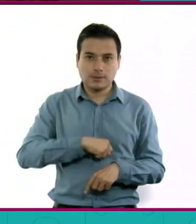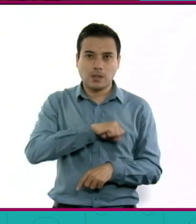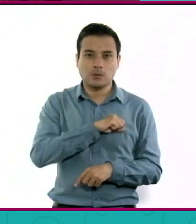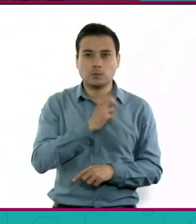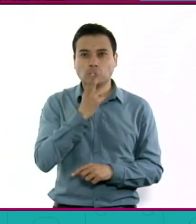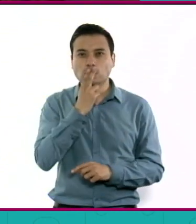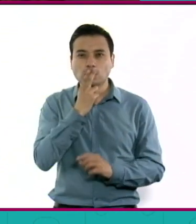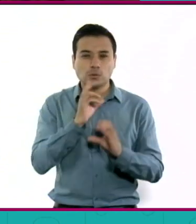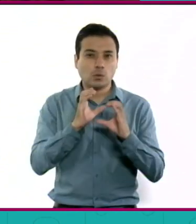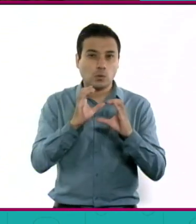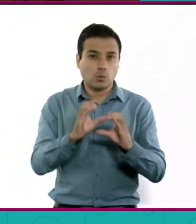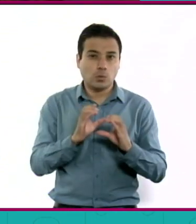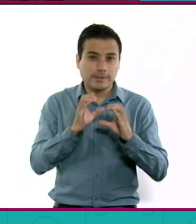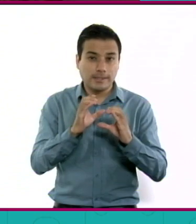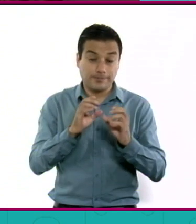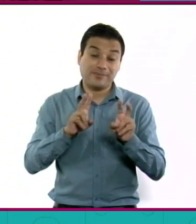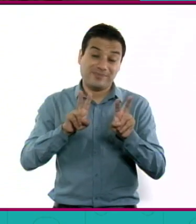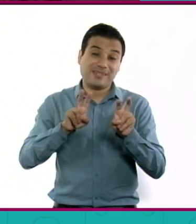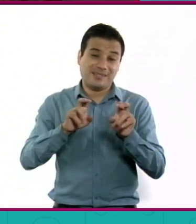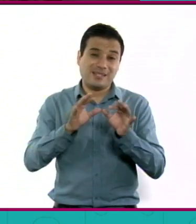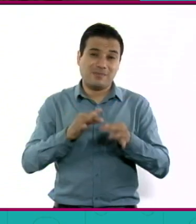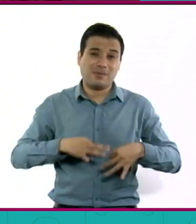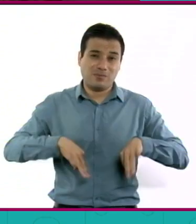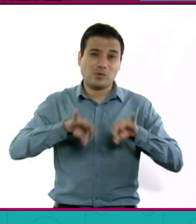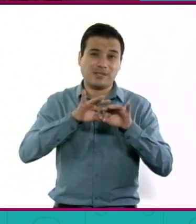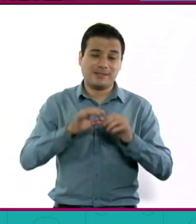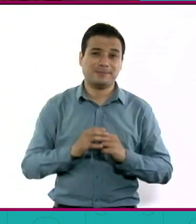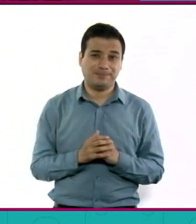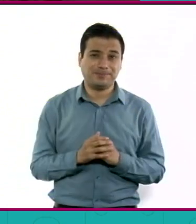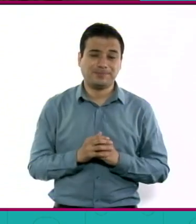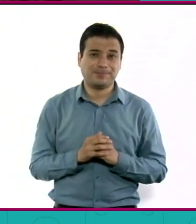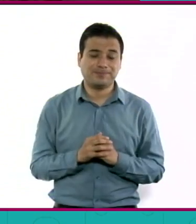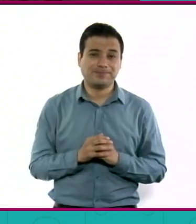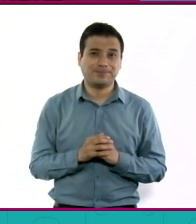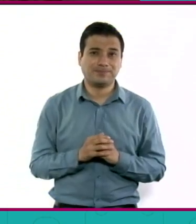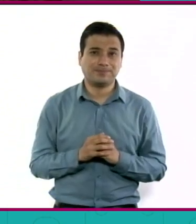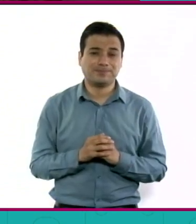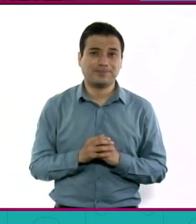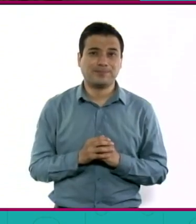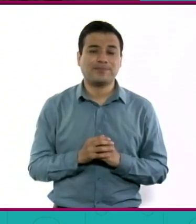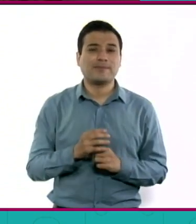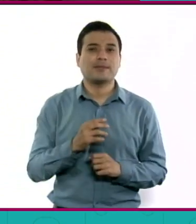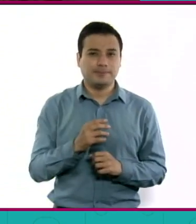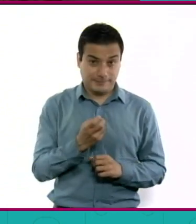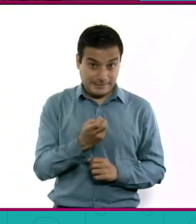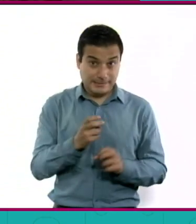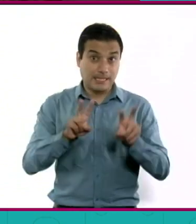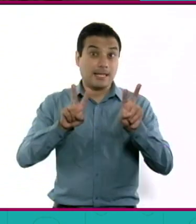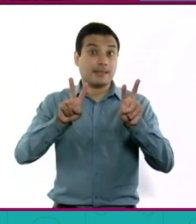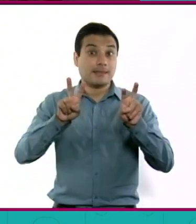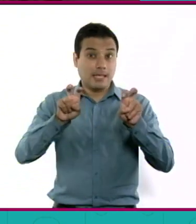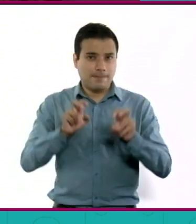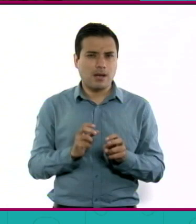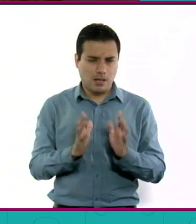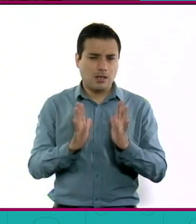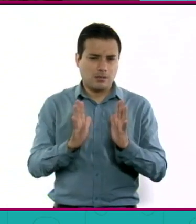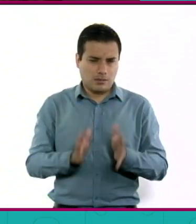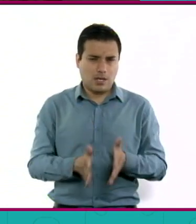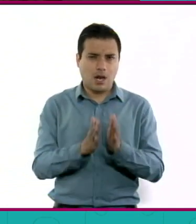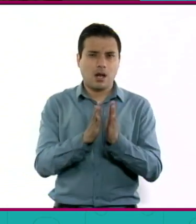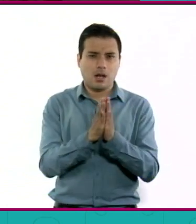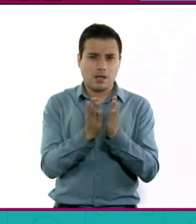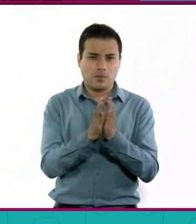Entonces, sí es un tema importante, es un tema importante que se insiste, está en los libros de texto,